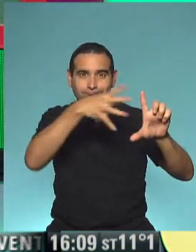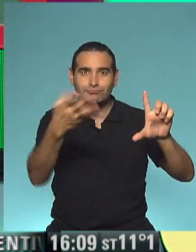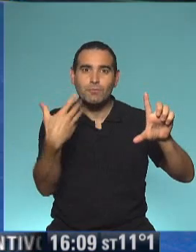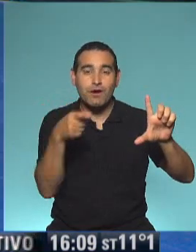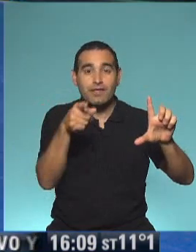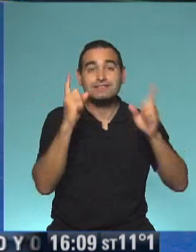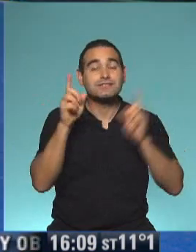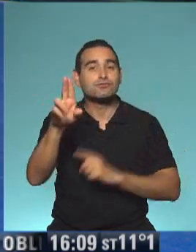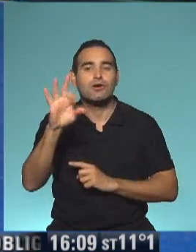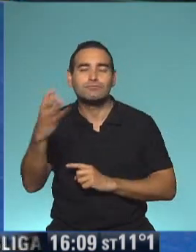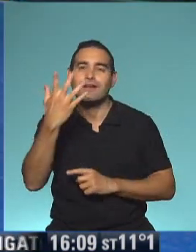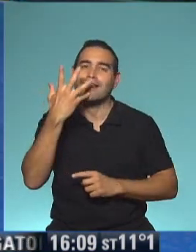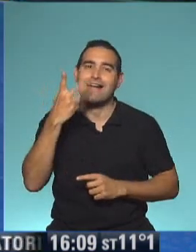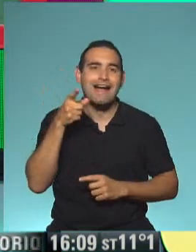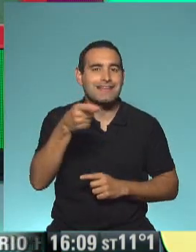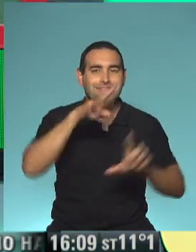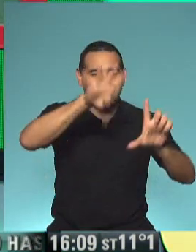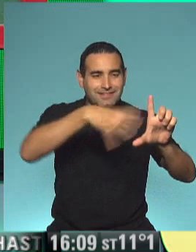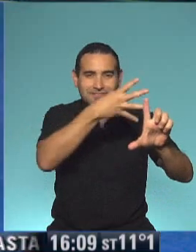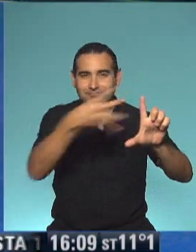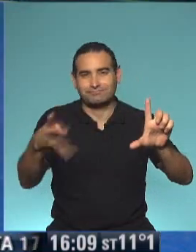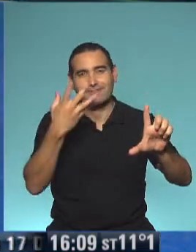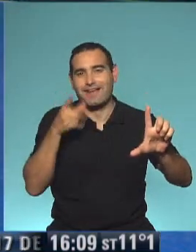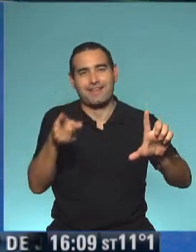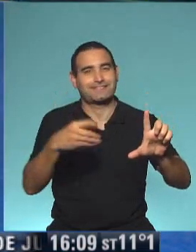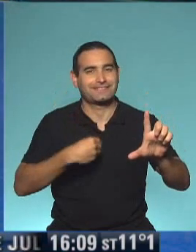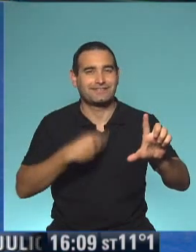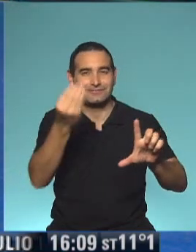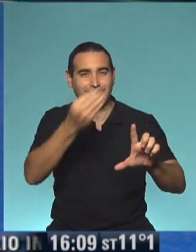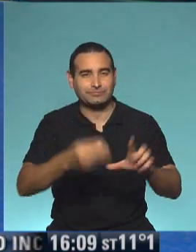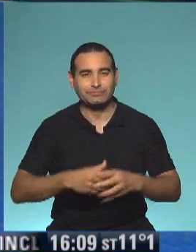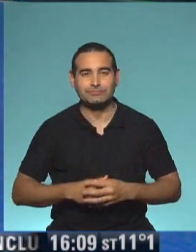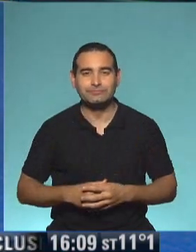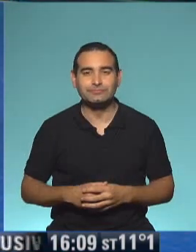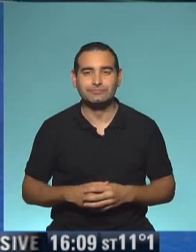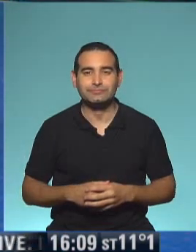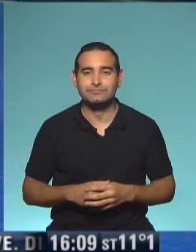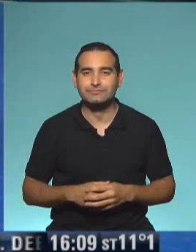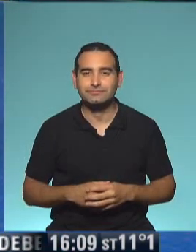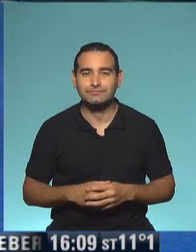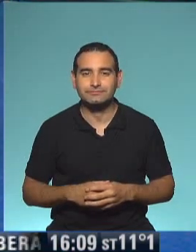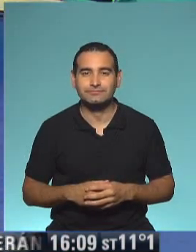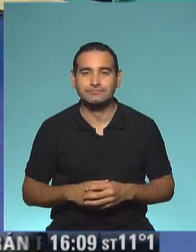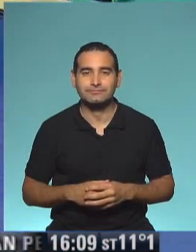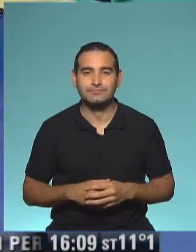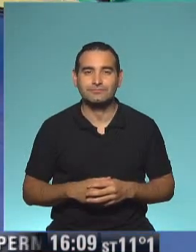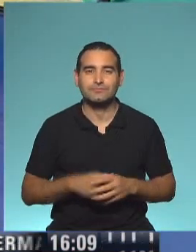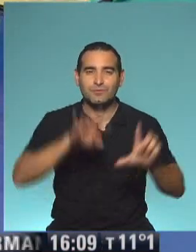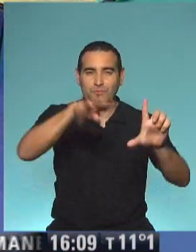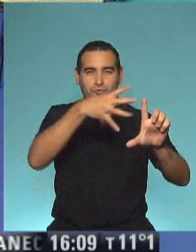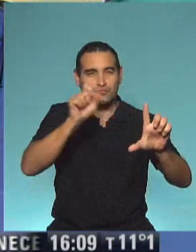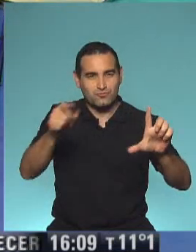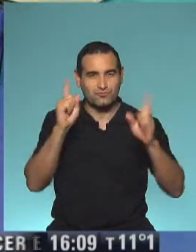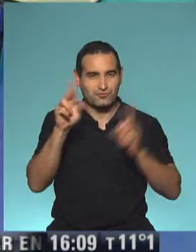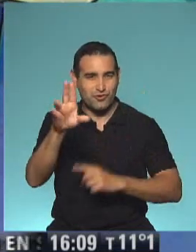A la señor Ro le encanta usar el cuadro, el cuadro. El cuadro de la señor Ro.